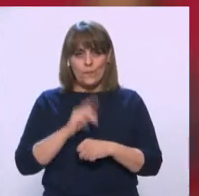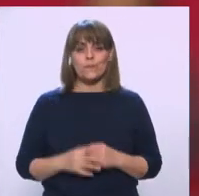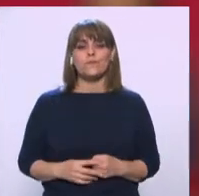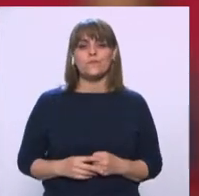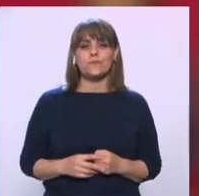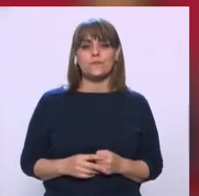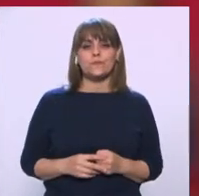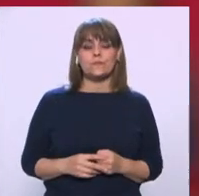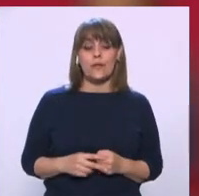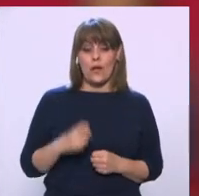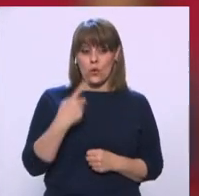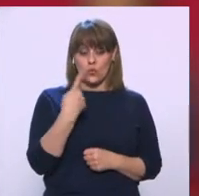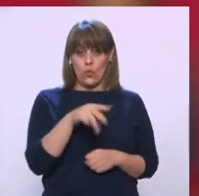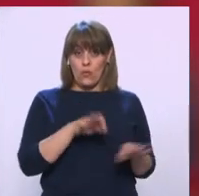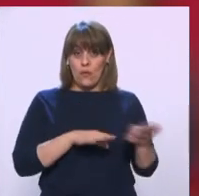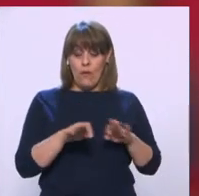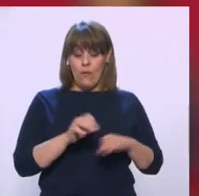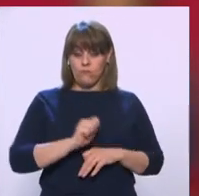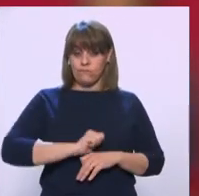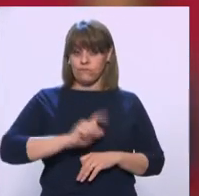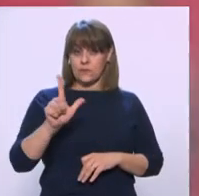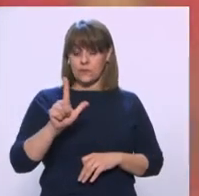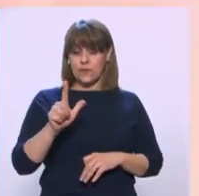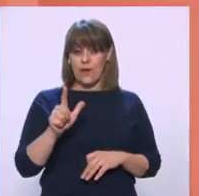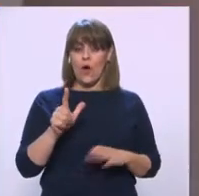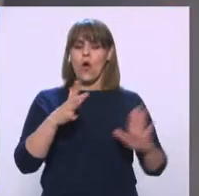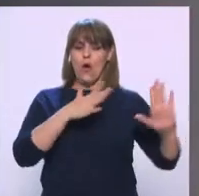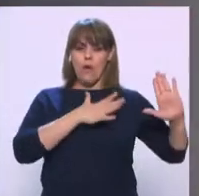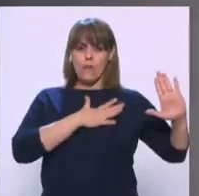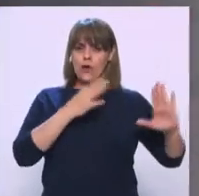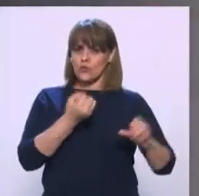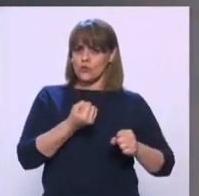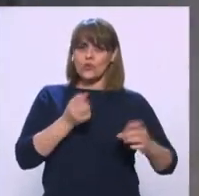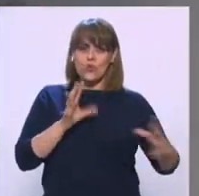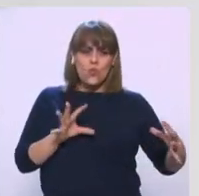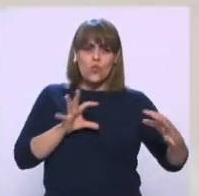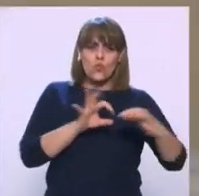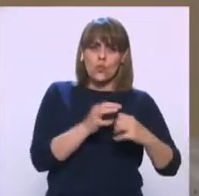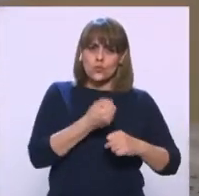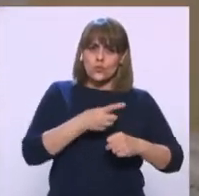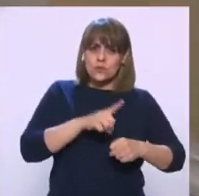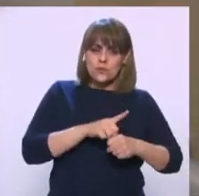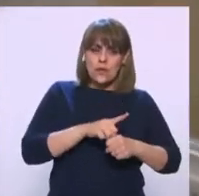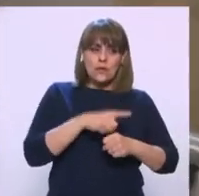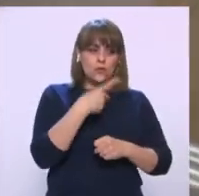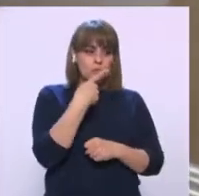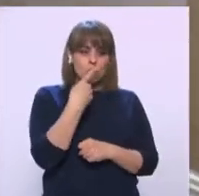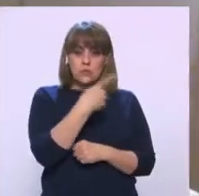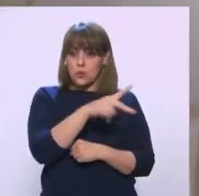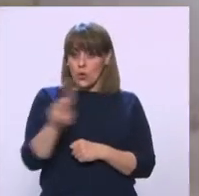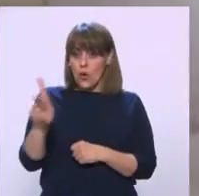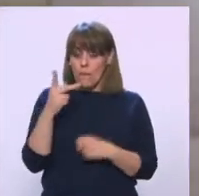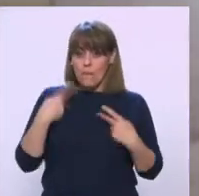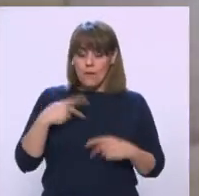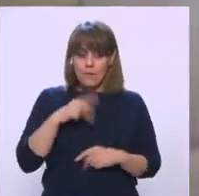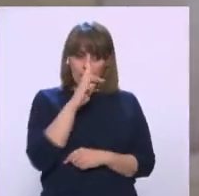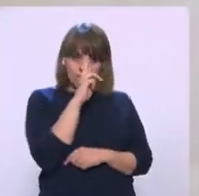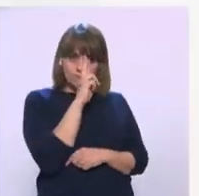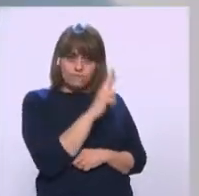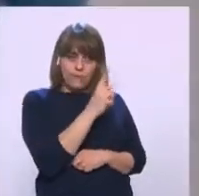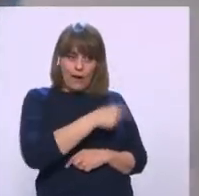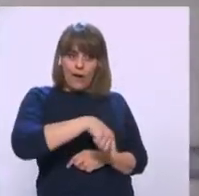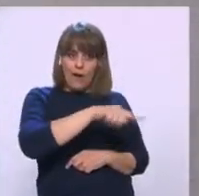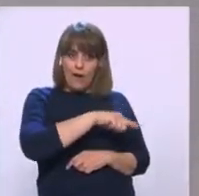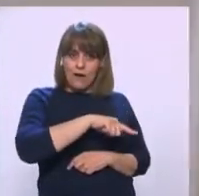Una profesión con alto compromiso social y una de las que cuenta con mayor reconocimiento entre la población